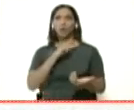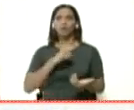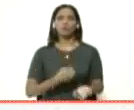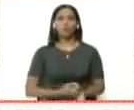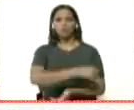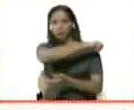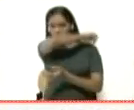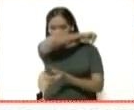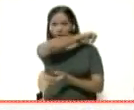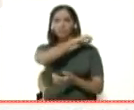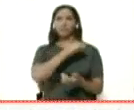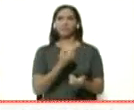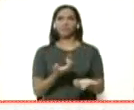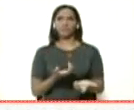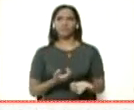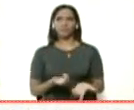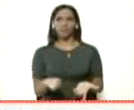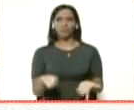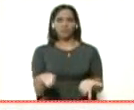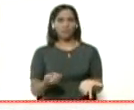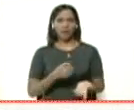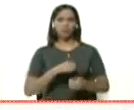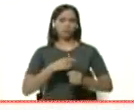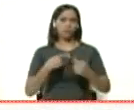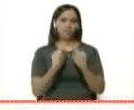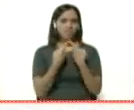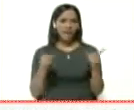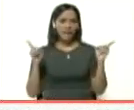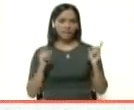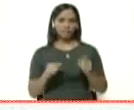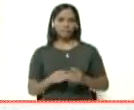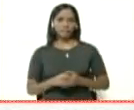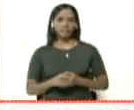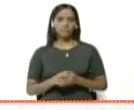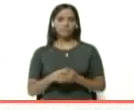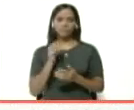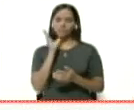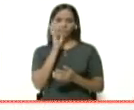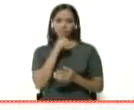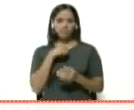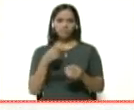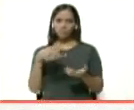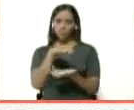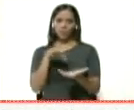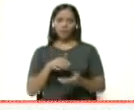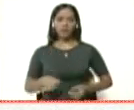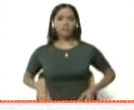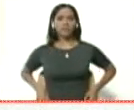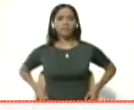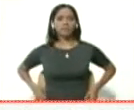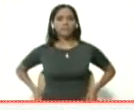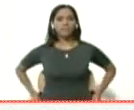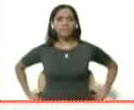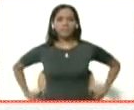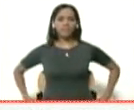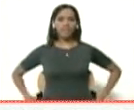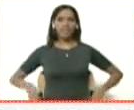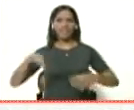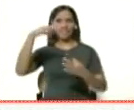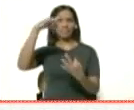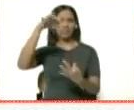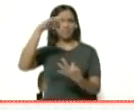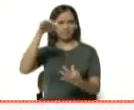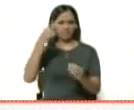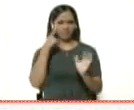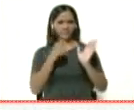cara interna del codo, ¿cómo nos va a tocar el codo? Pero bueno, son partes diferentes, ¿no? Ok. No, no hay ahí ningún problema. Este volante, muy bonito, vamos a poner la